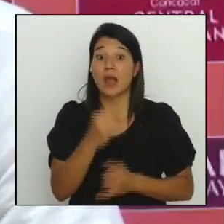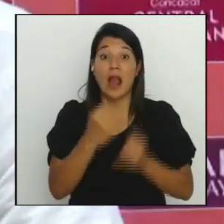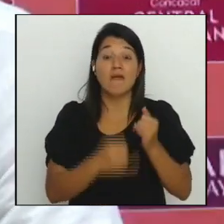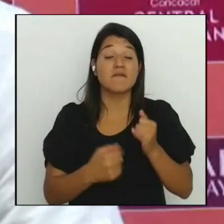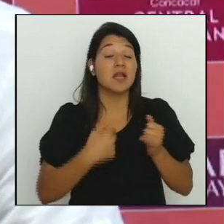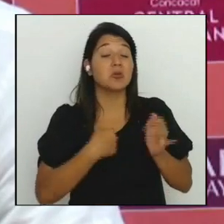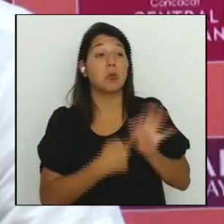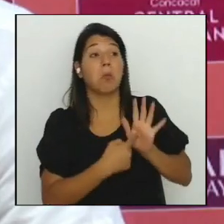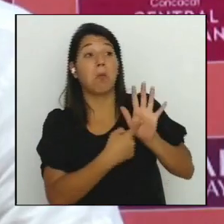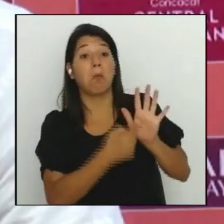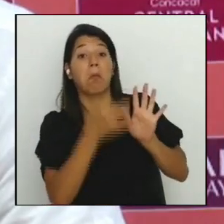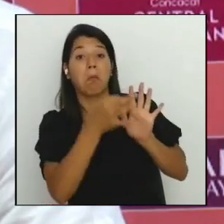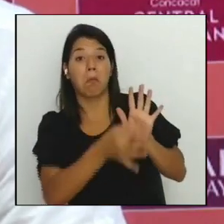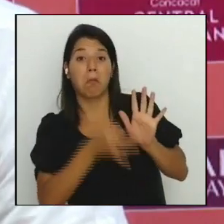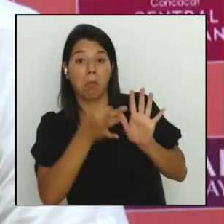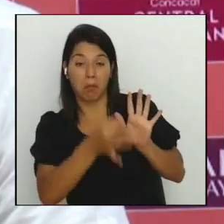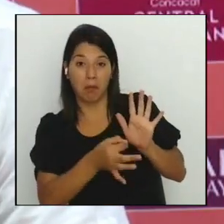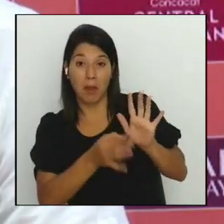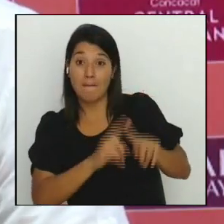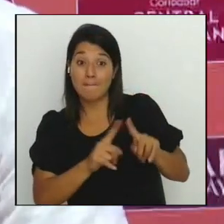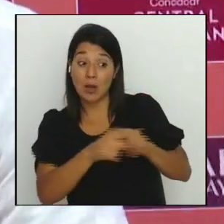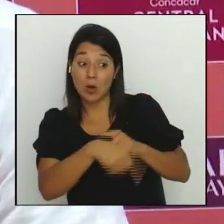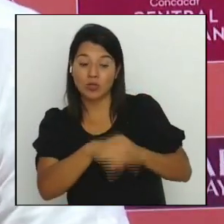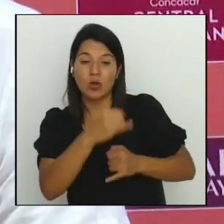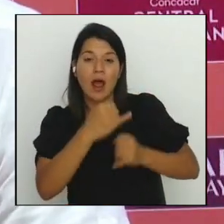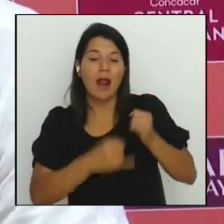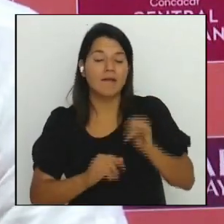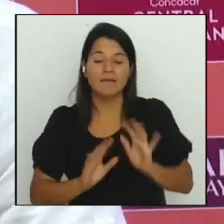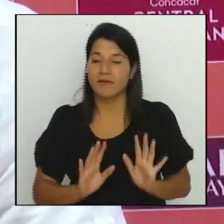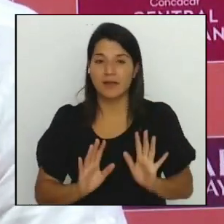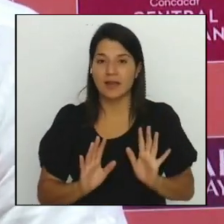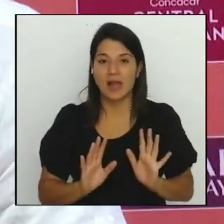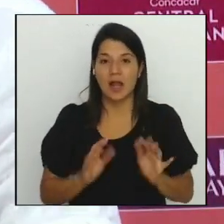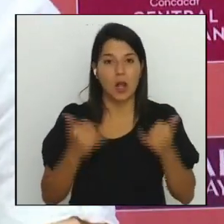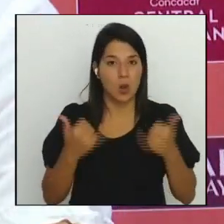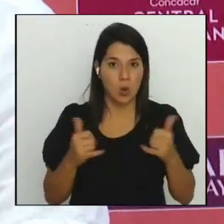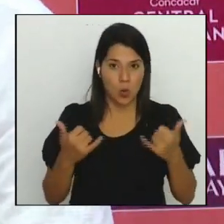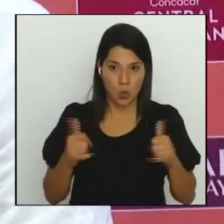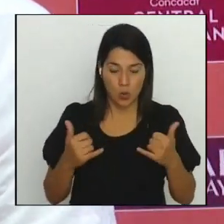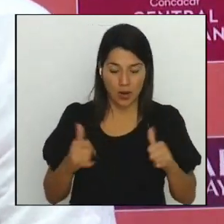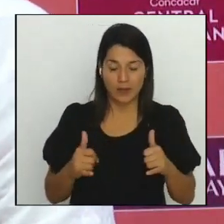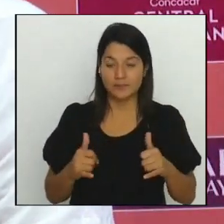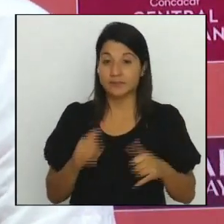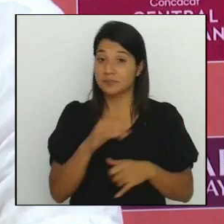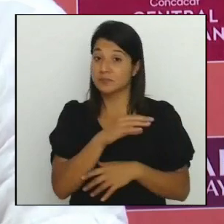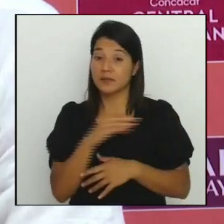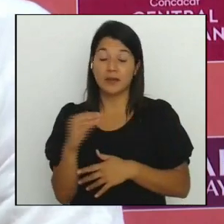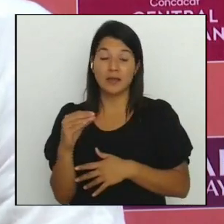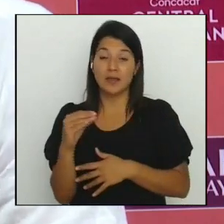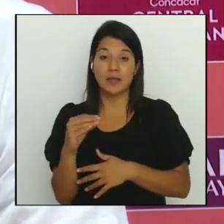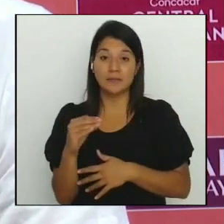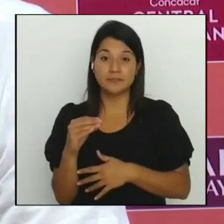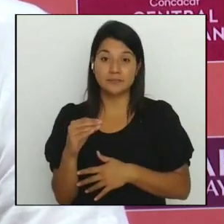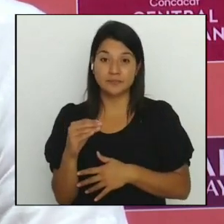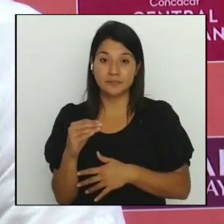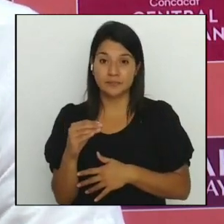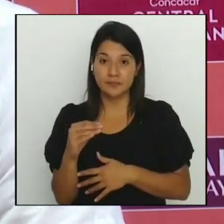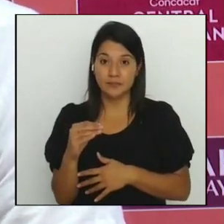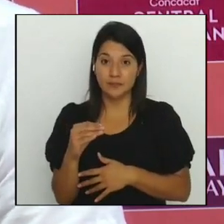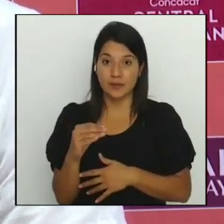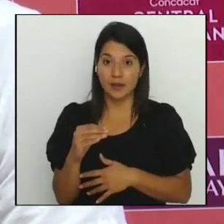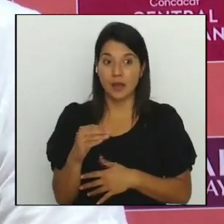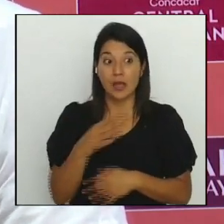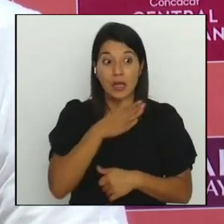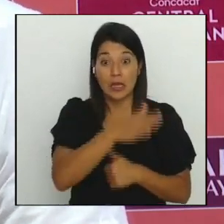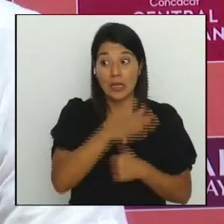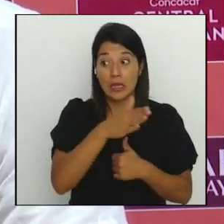pero ellos son los que hacen la puesta en escena y encontrarse con tres estadios diferentes que hemos jugado